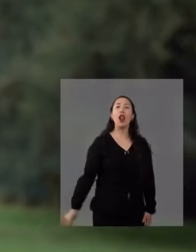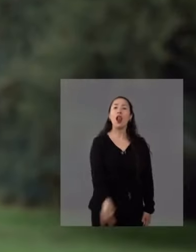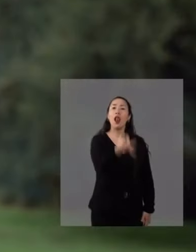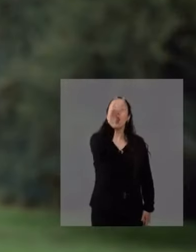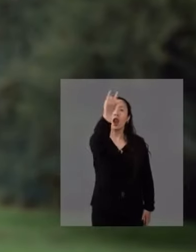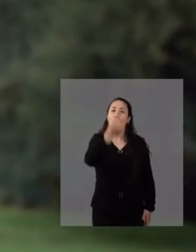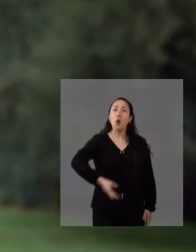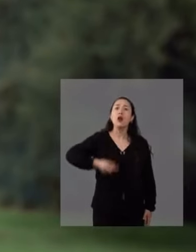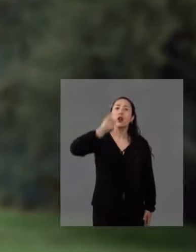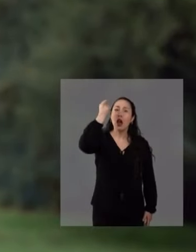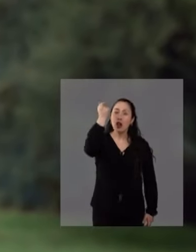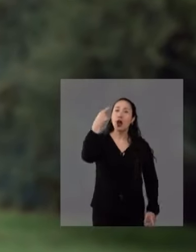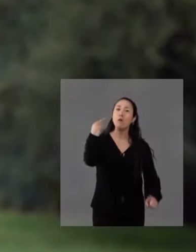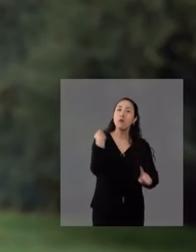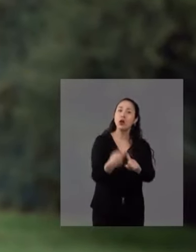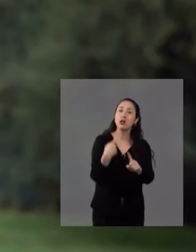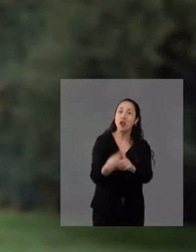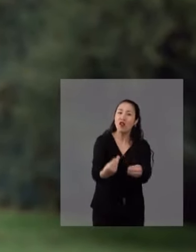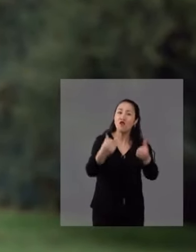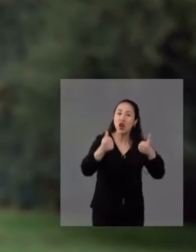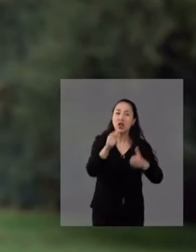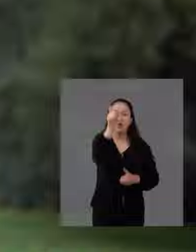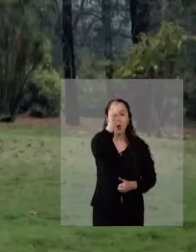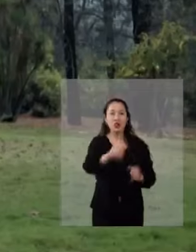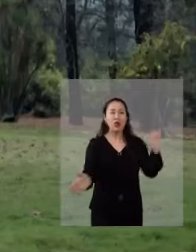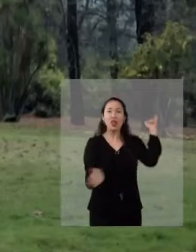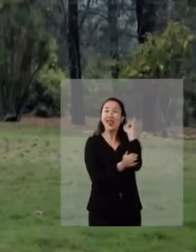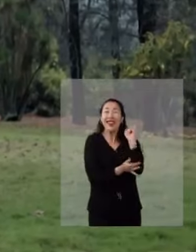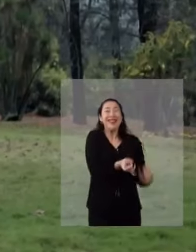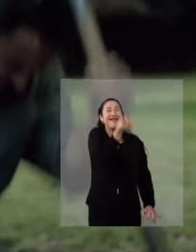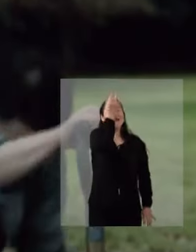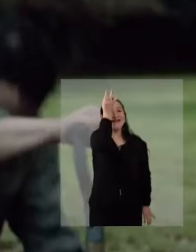Es la única idea buena que he escuchado de alguien de izquierda.